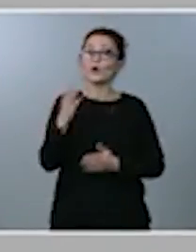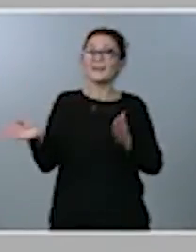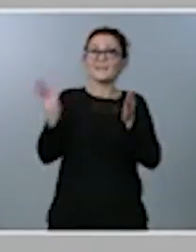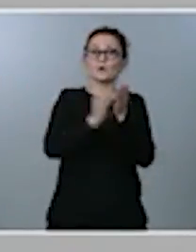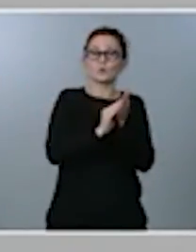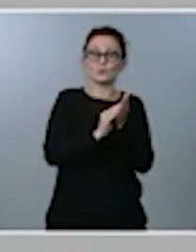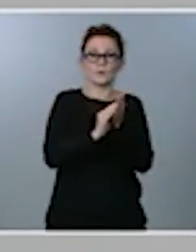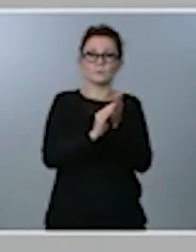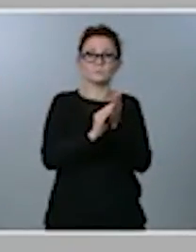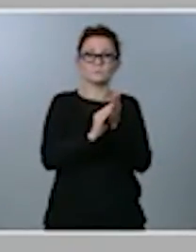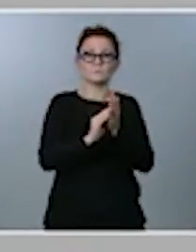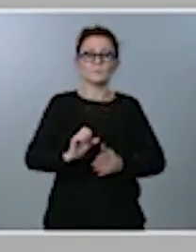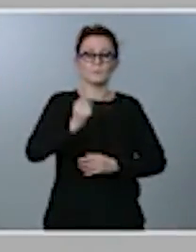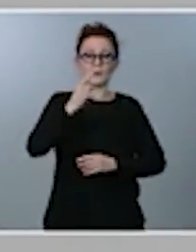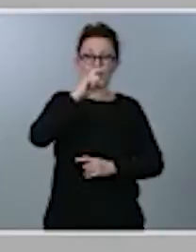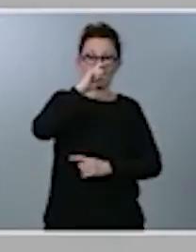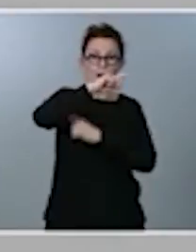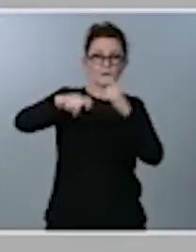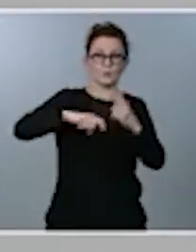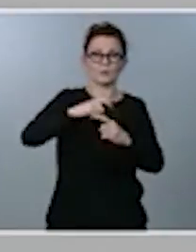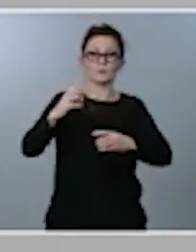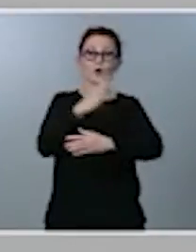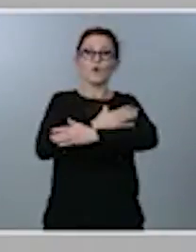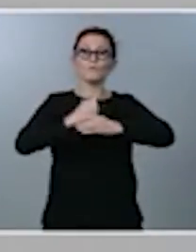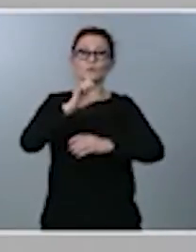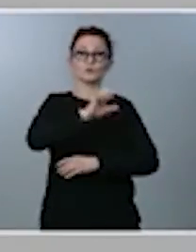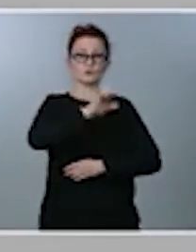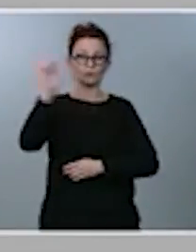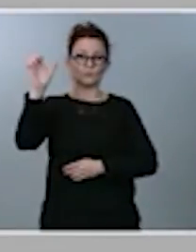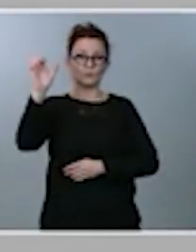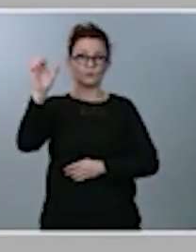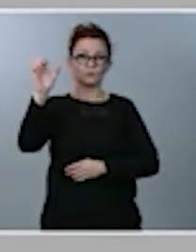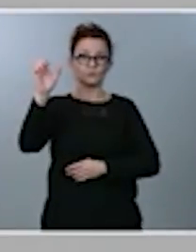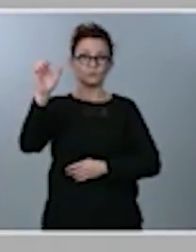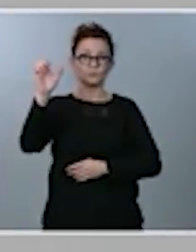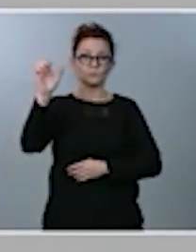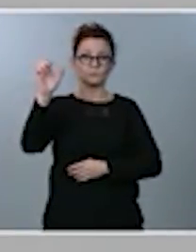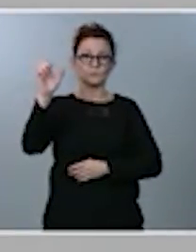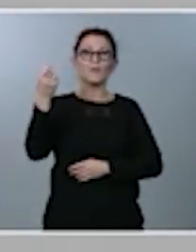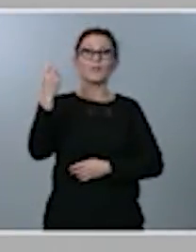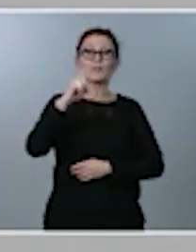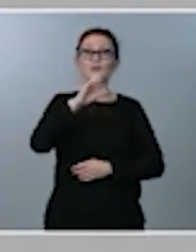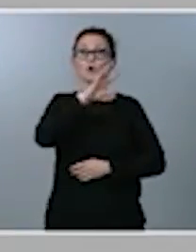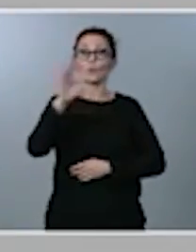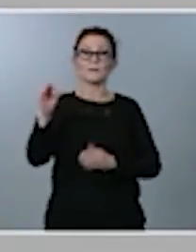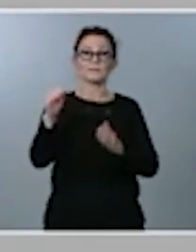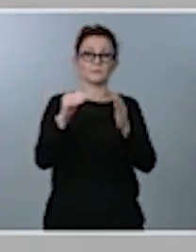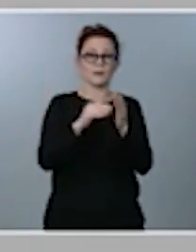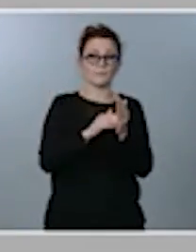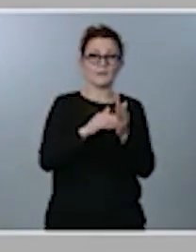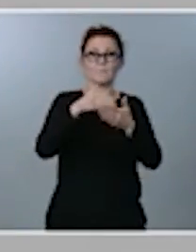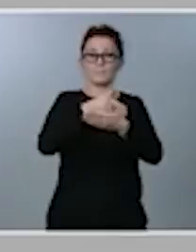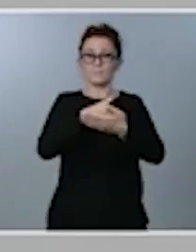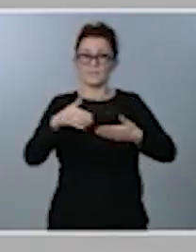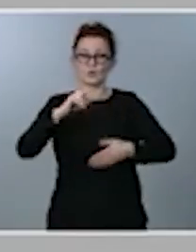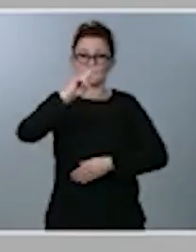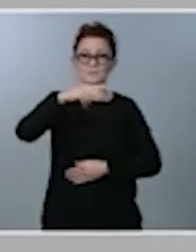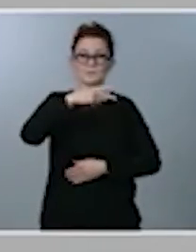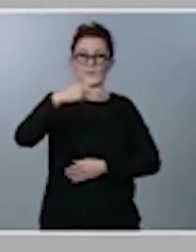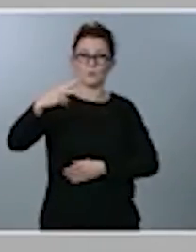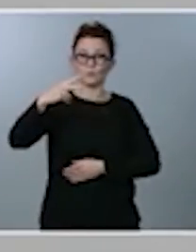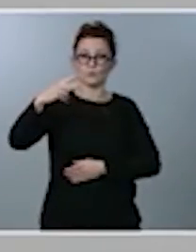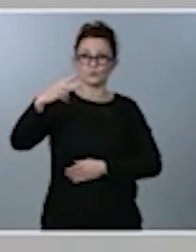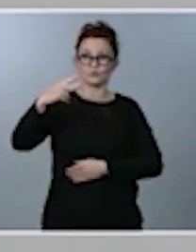anualidad de los fondos europeos, la primera anualidad de los 140.000 millones de euros que ustedes